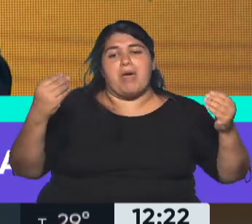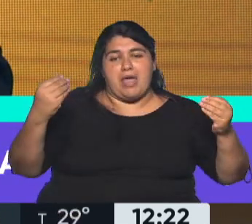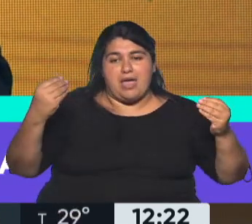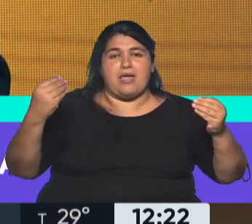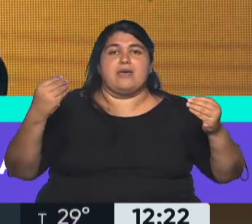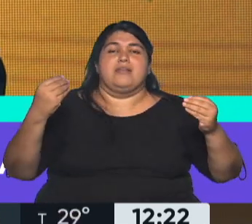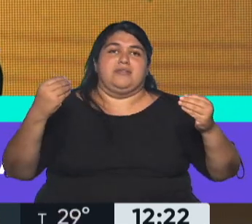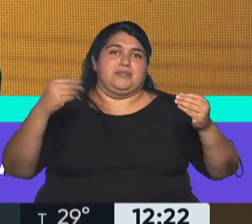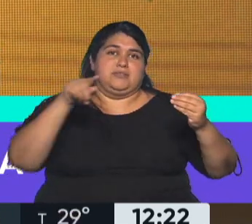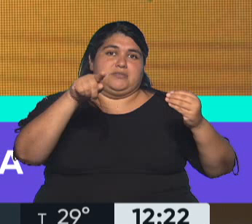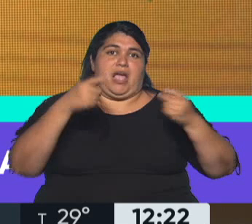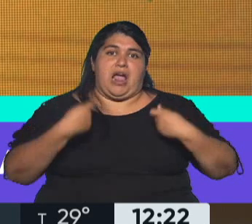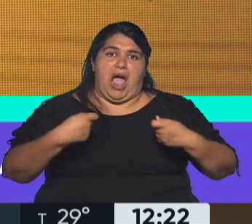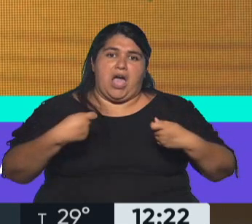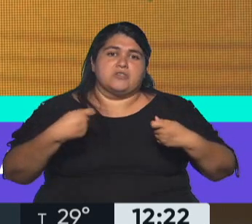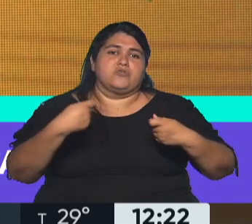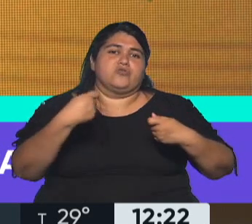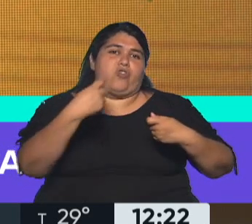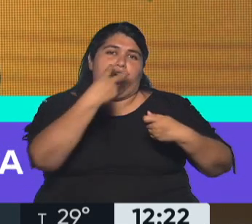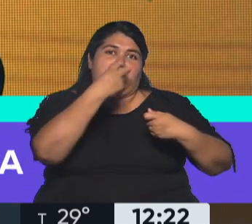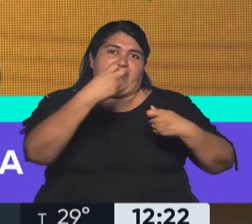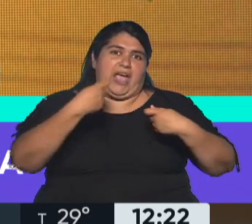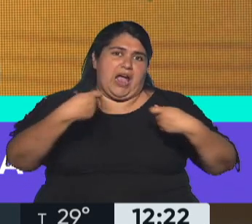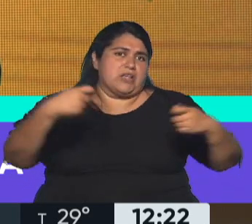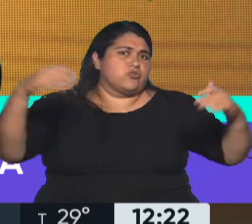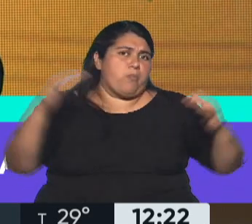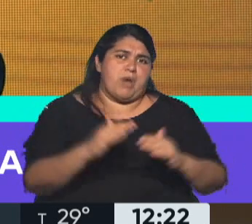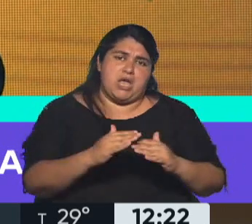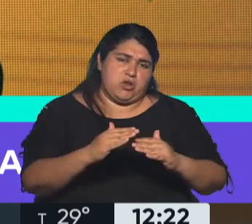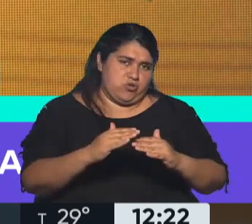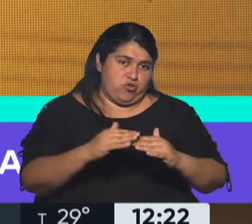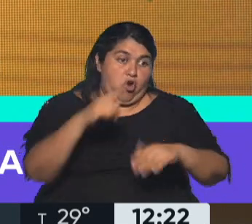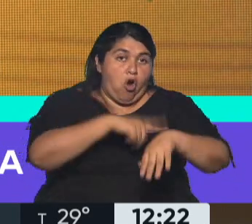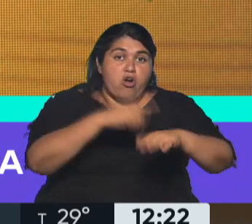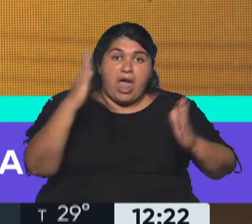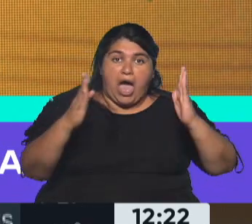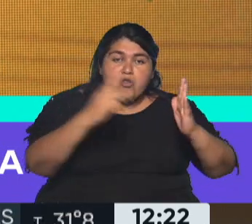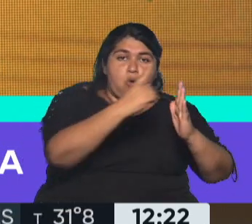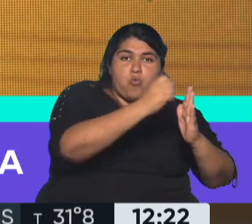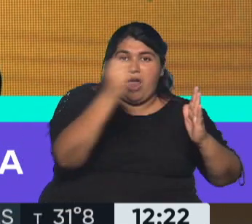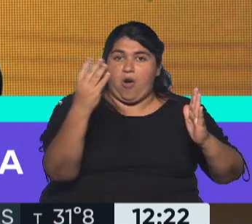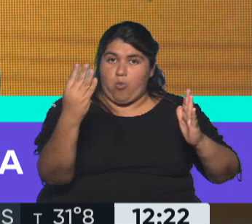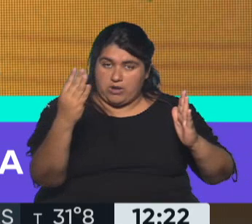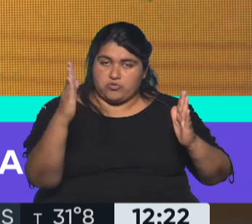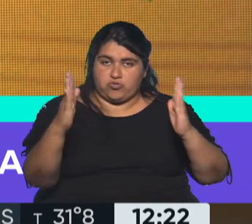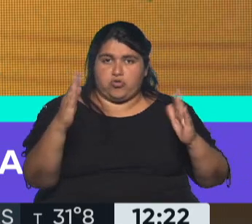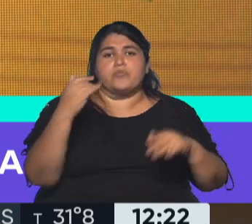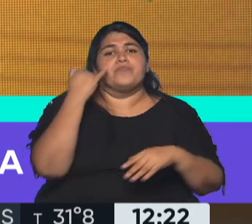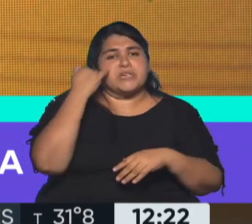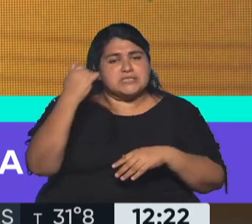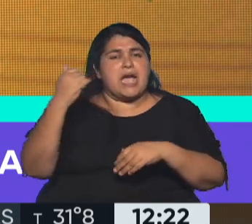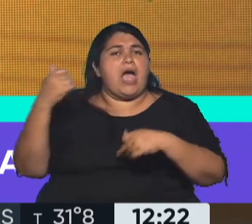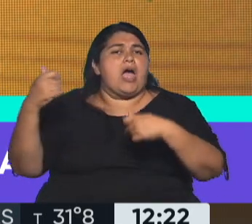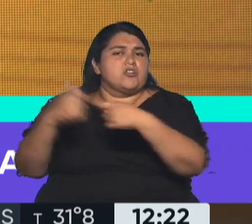bajen el consumo de energía eléctrica en estas horas pico. Las cámaras, ya se está haciendo eco de esto, algunas